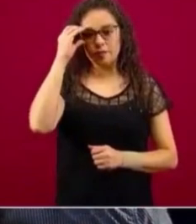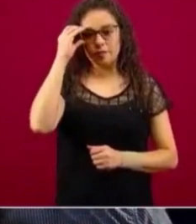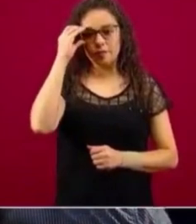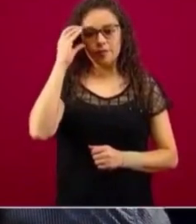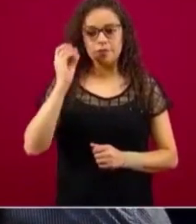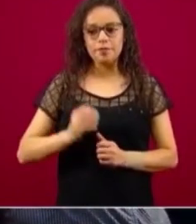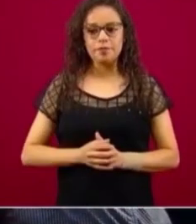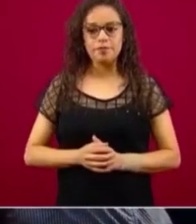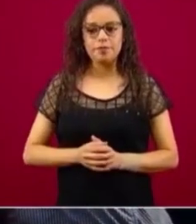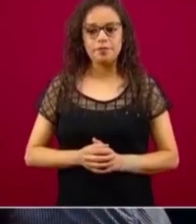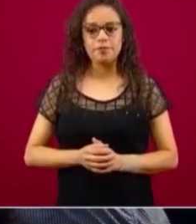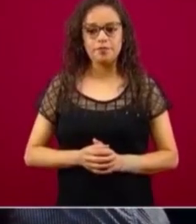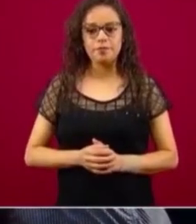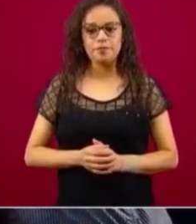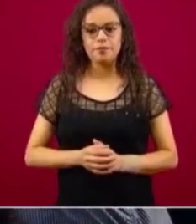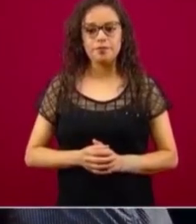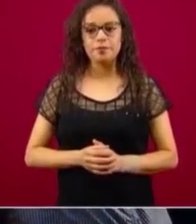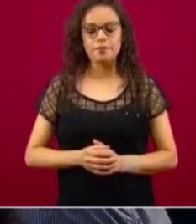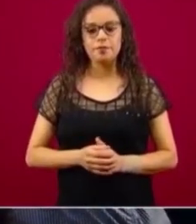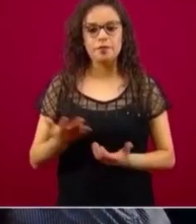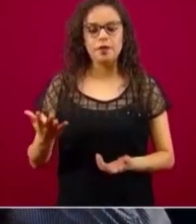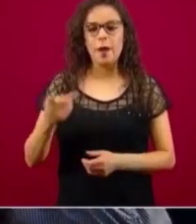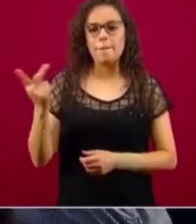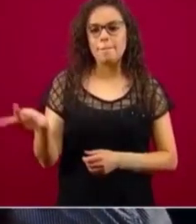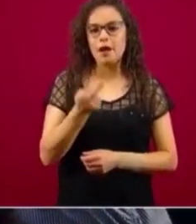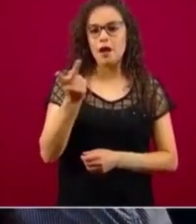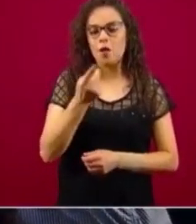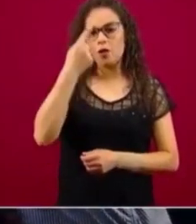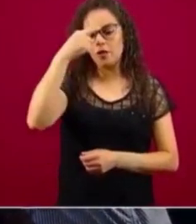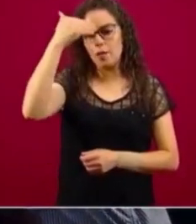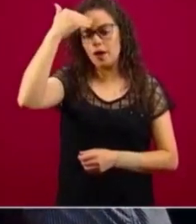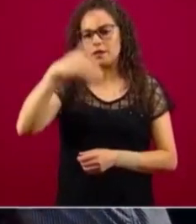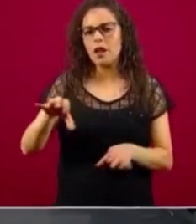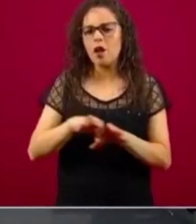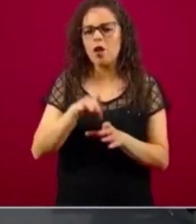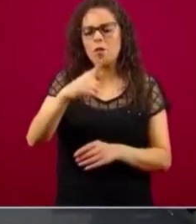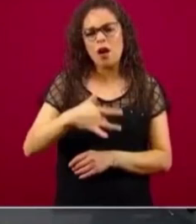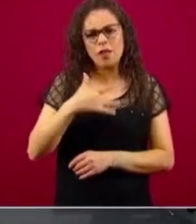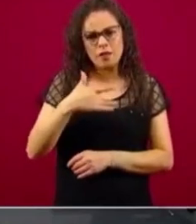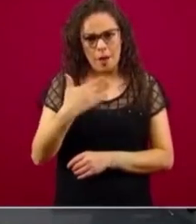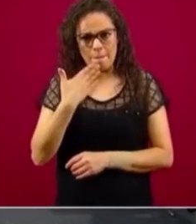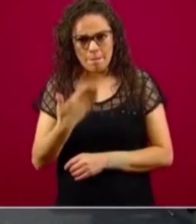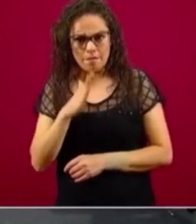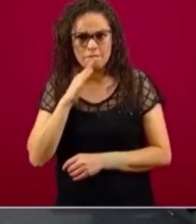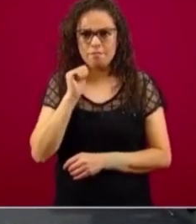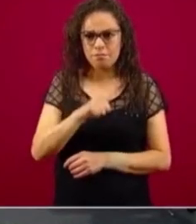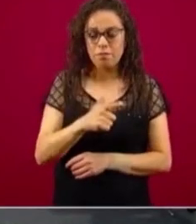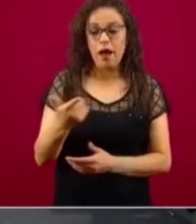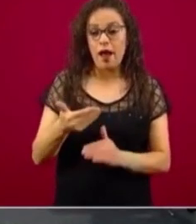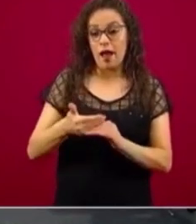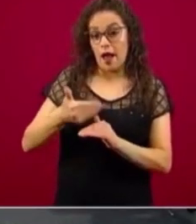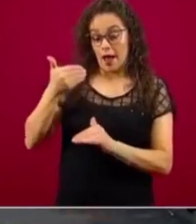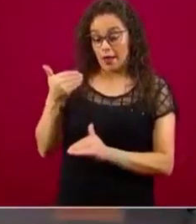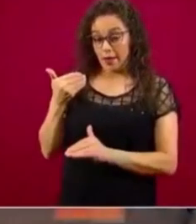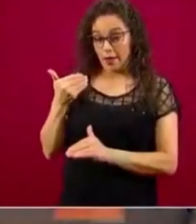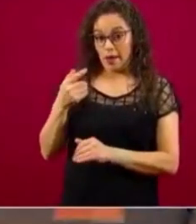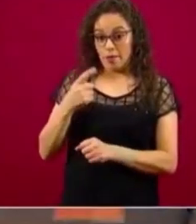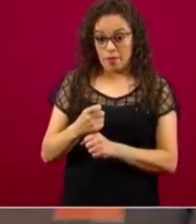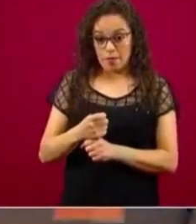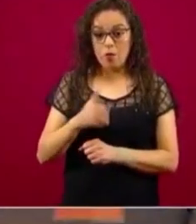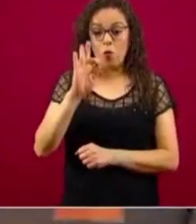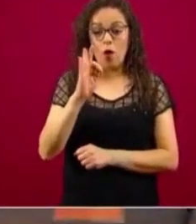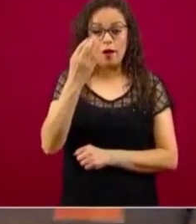El 49 por ciento dice que sí había laborado anteriormente en la economía